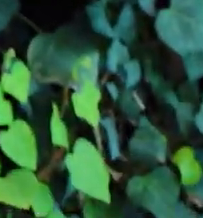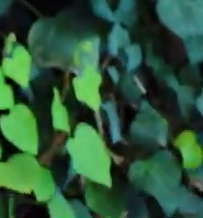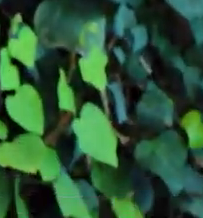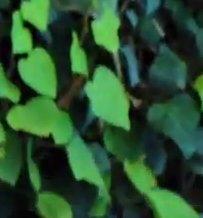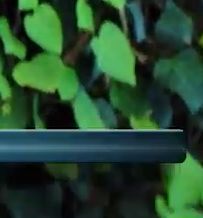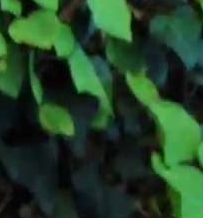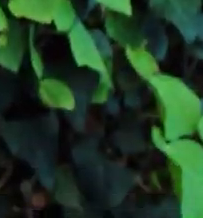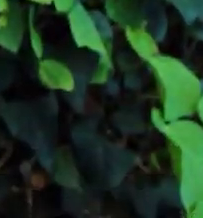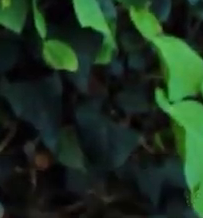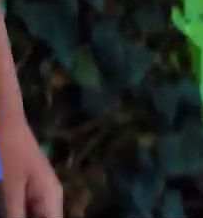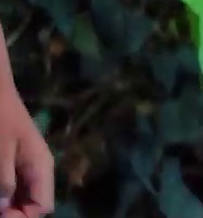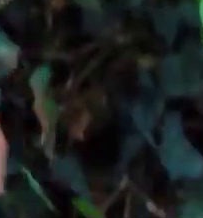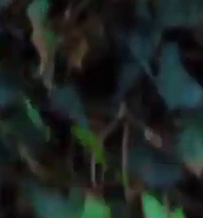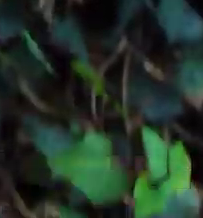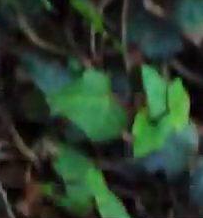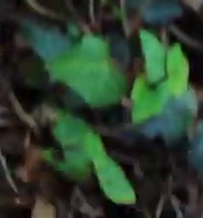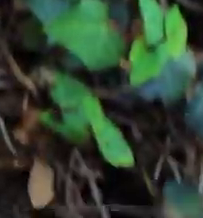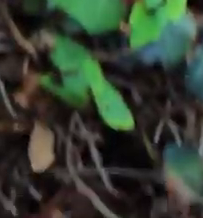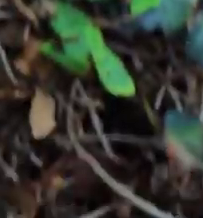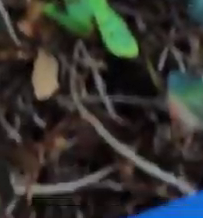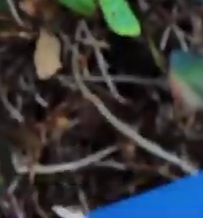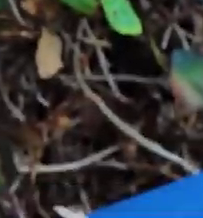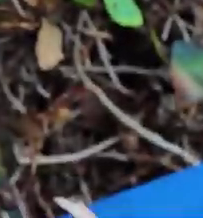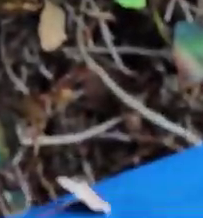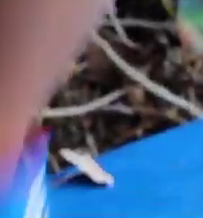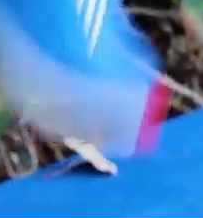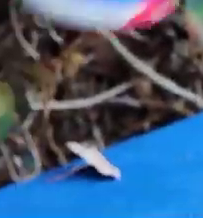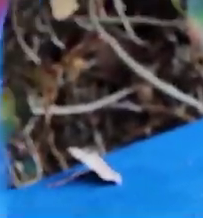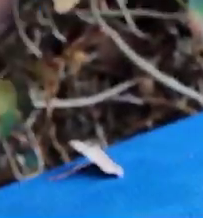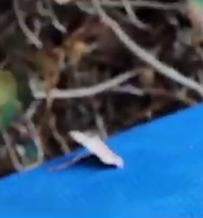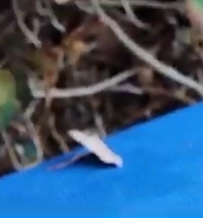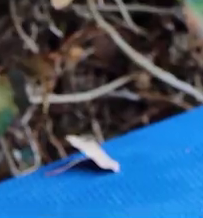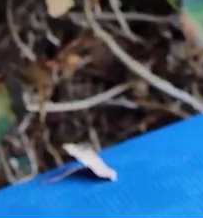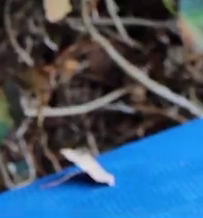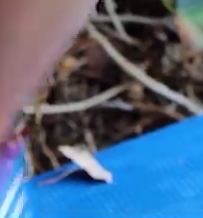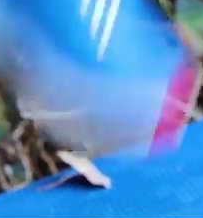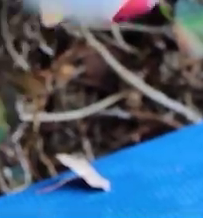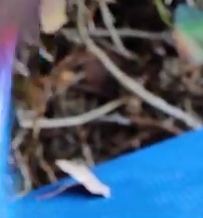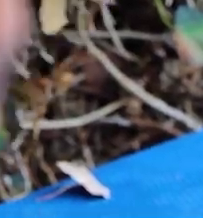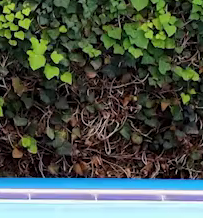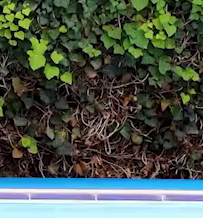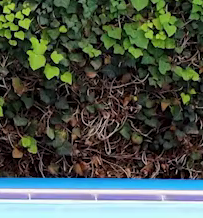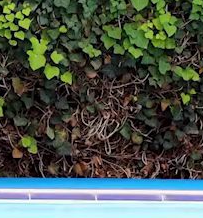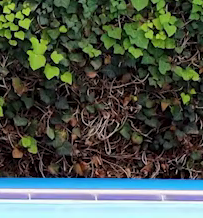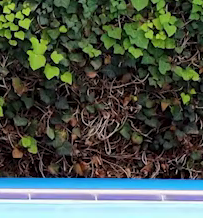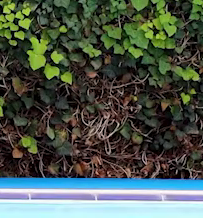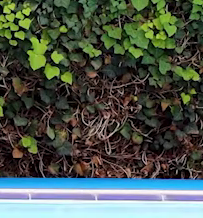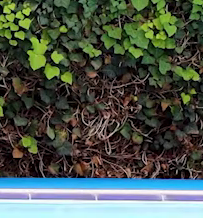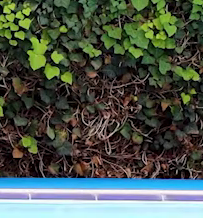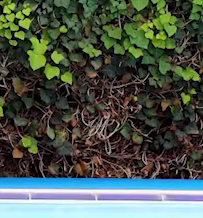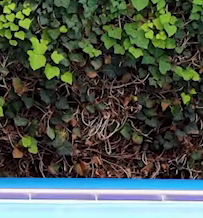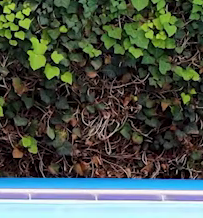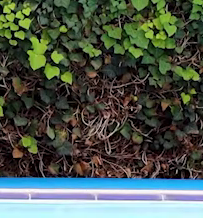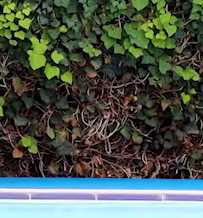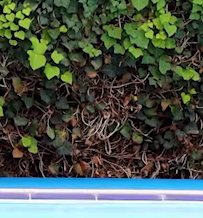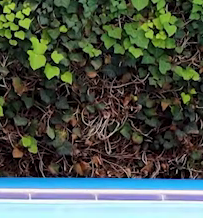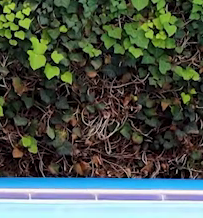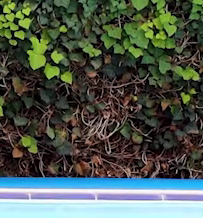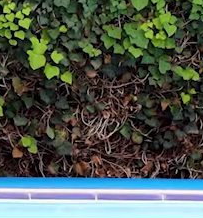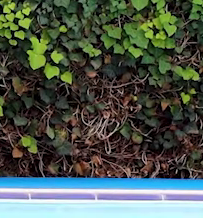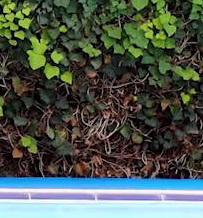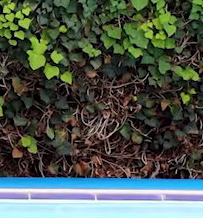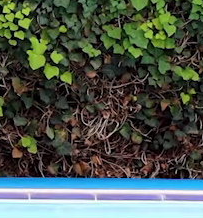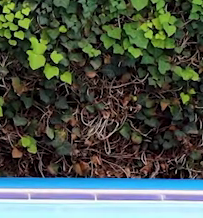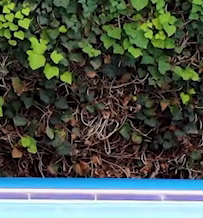relajada. Y empezamos. Derecha, izquierda. Espalda bien derecha.